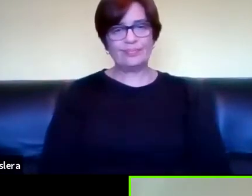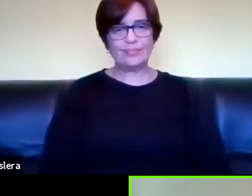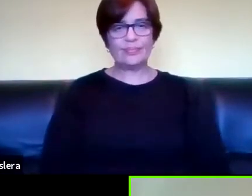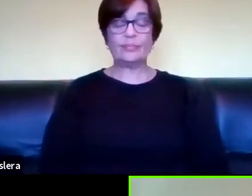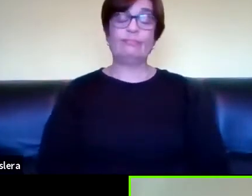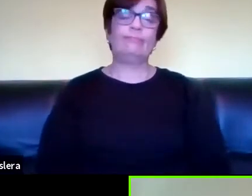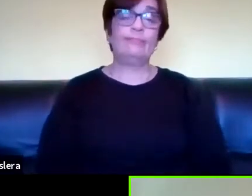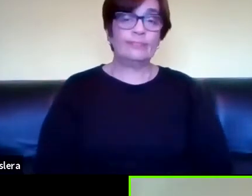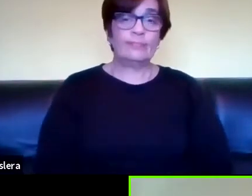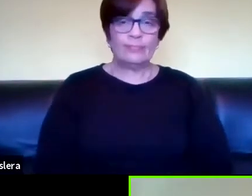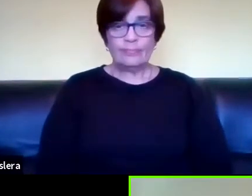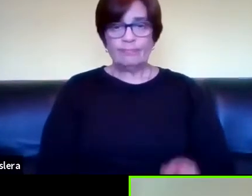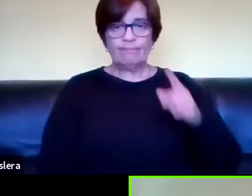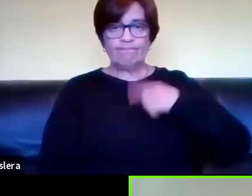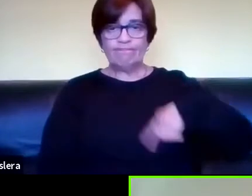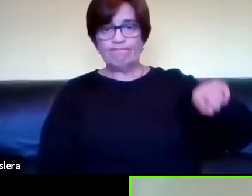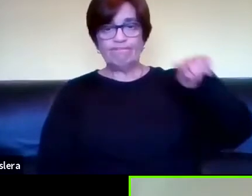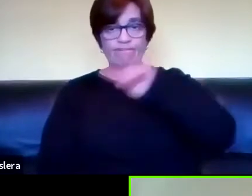nosotros fuimos